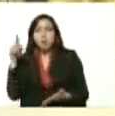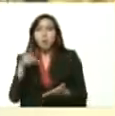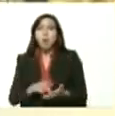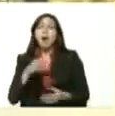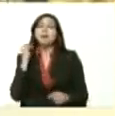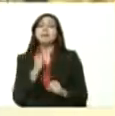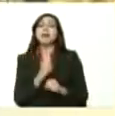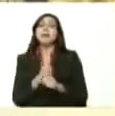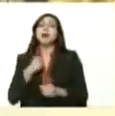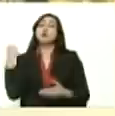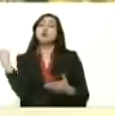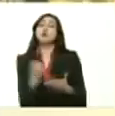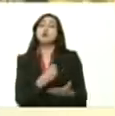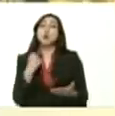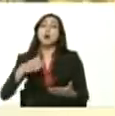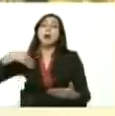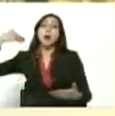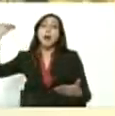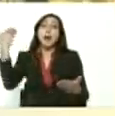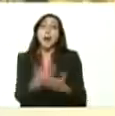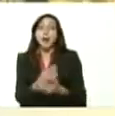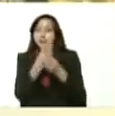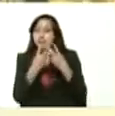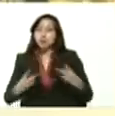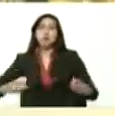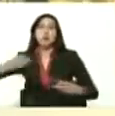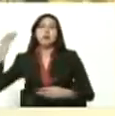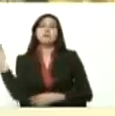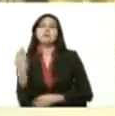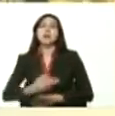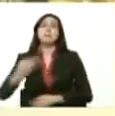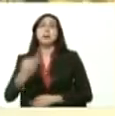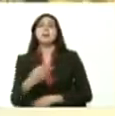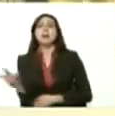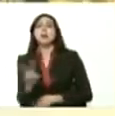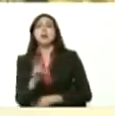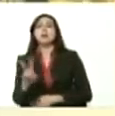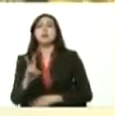y de batalla hasta la victoria siempre Venezuela